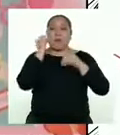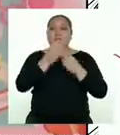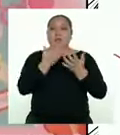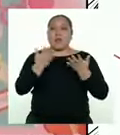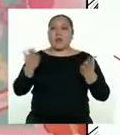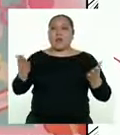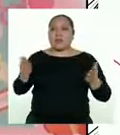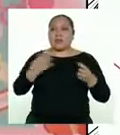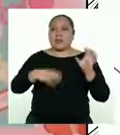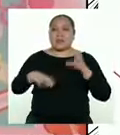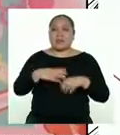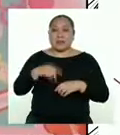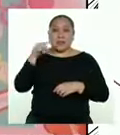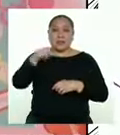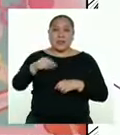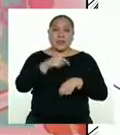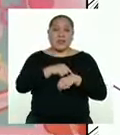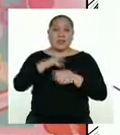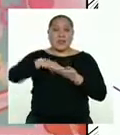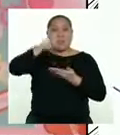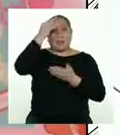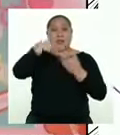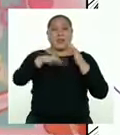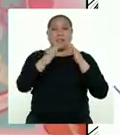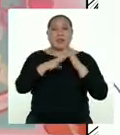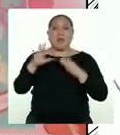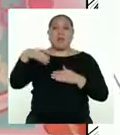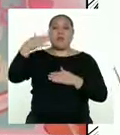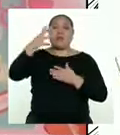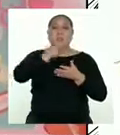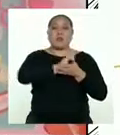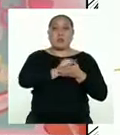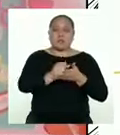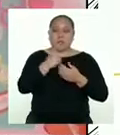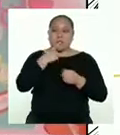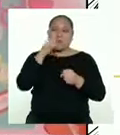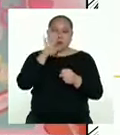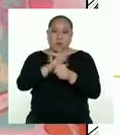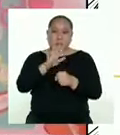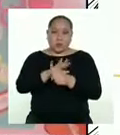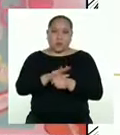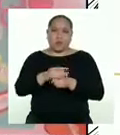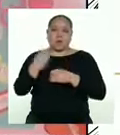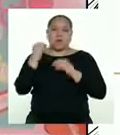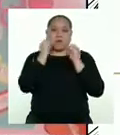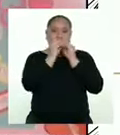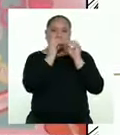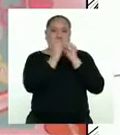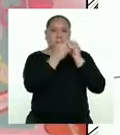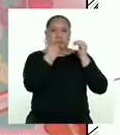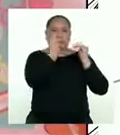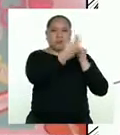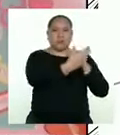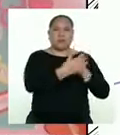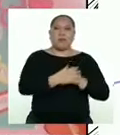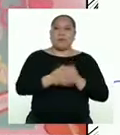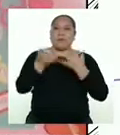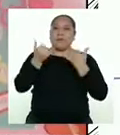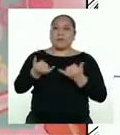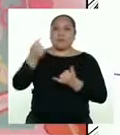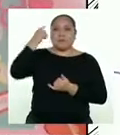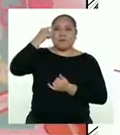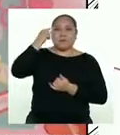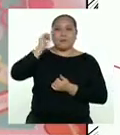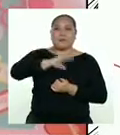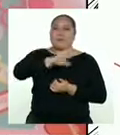tuvimos por parte de Aprenda en Casa. Y en los siguientes meses nos hemos comprometido a actualizarlo. Ahora creo que